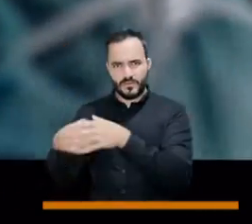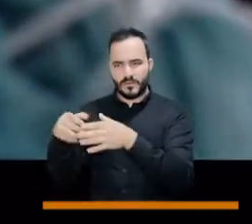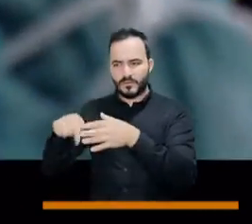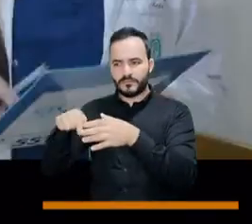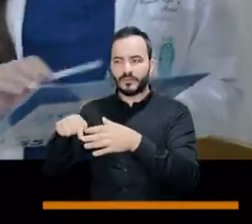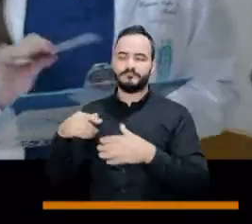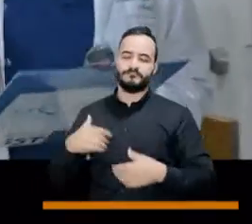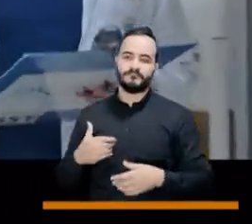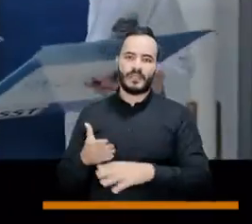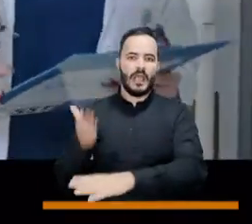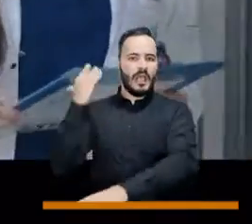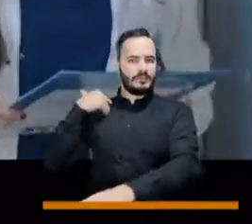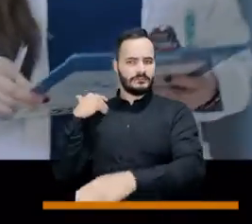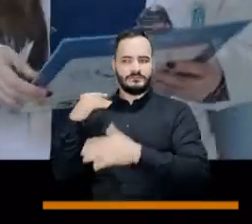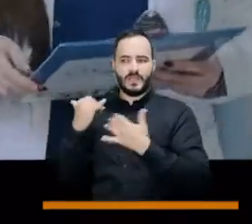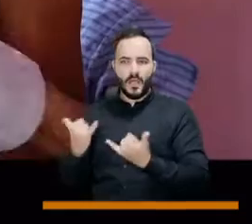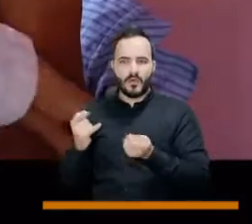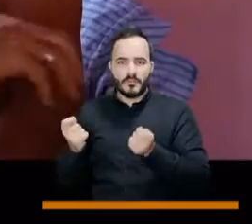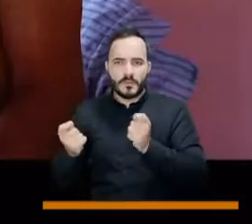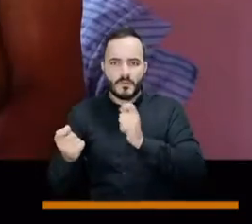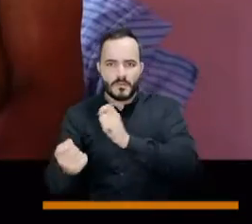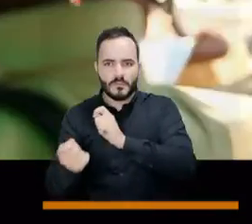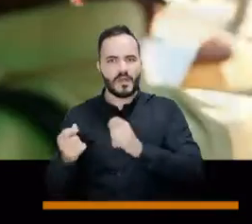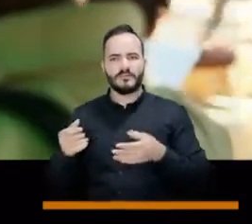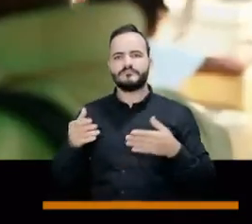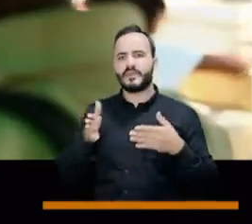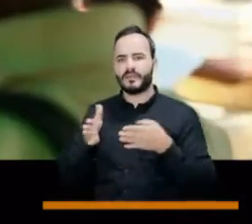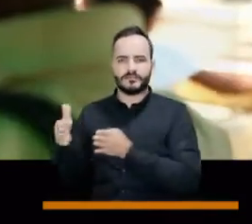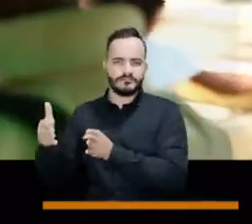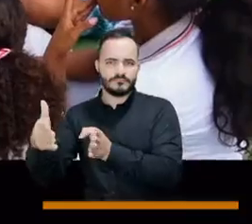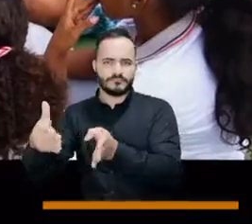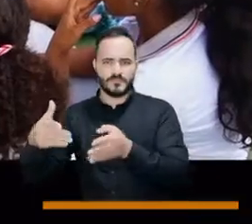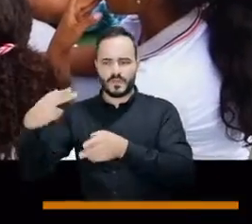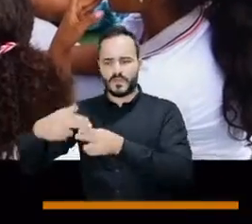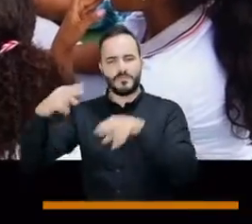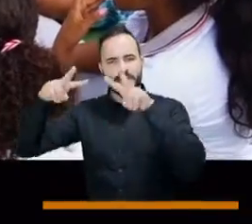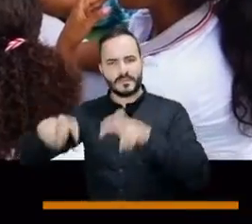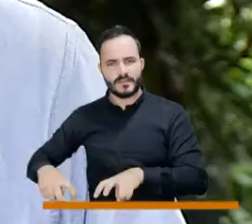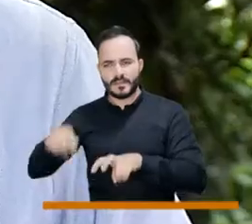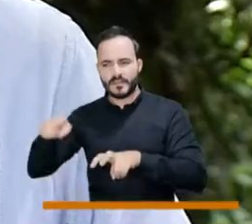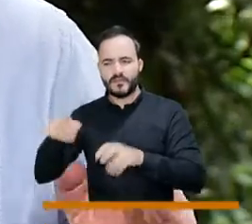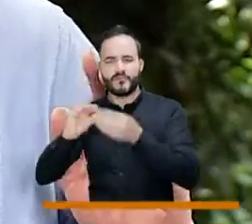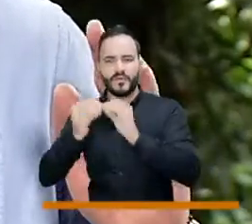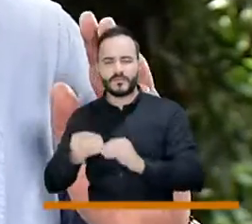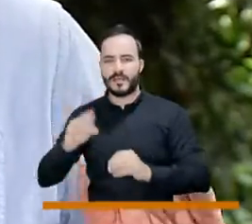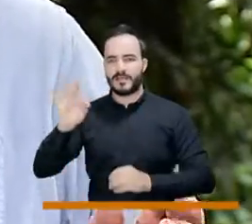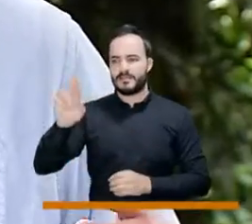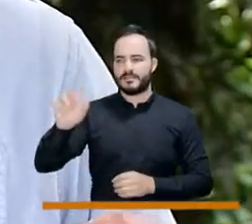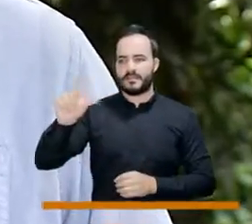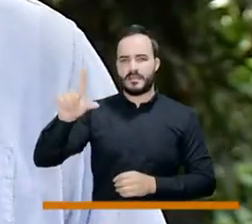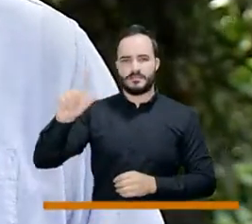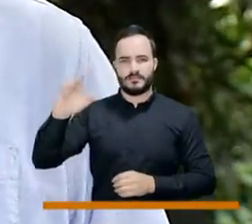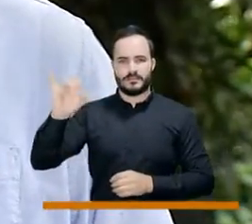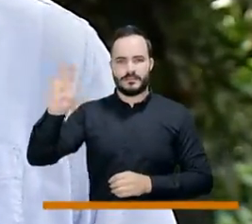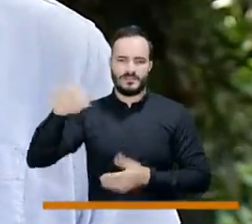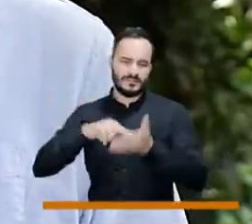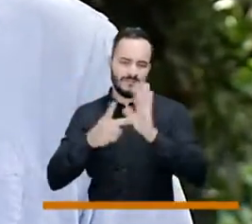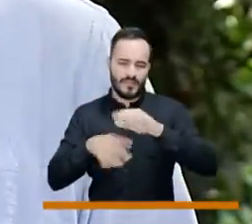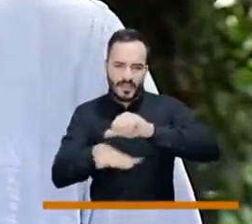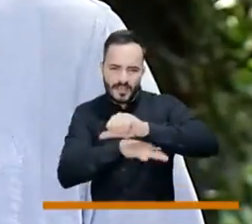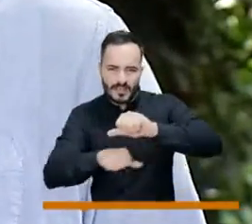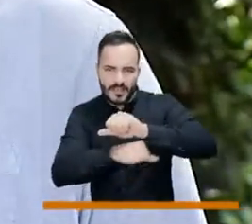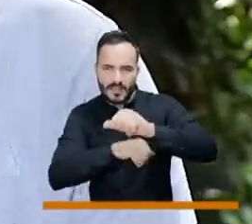una transición hacia lo que llamamos investigación de traslación, es decir, desde las áreas